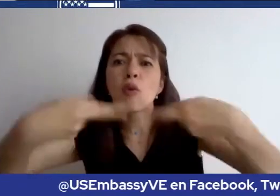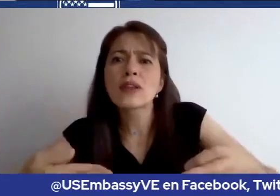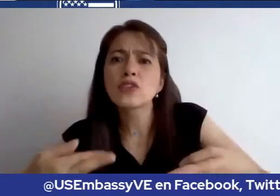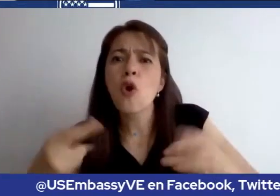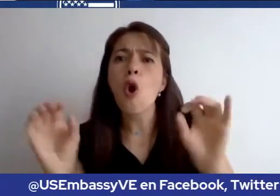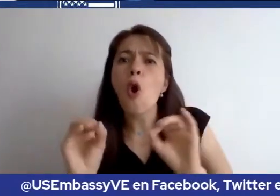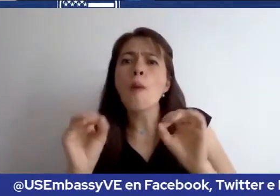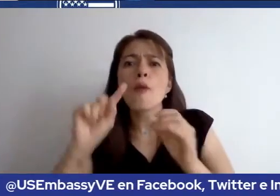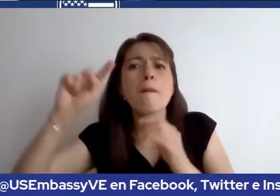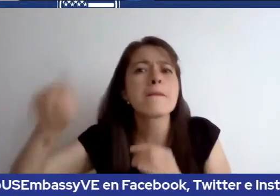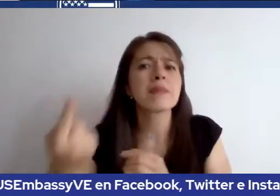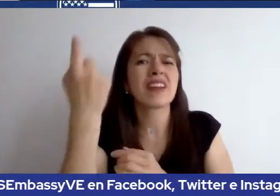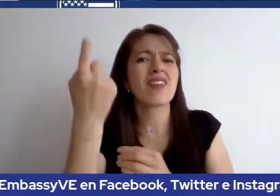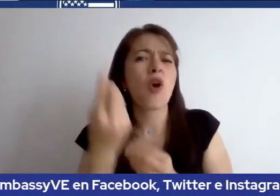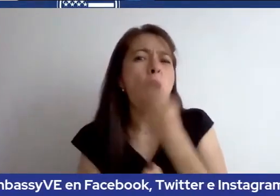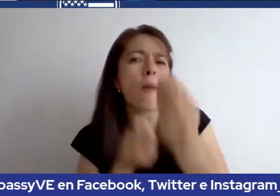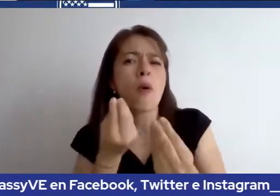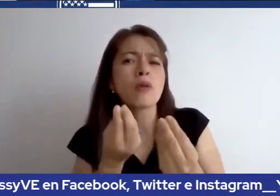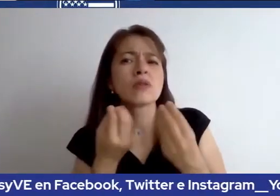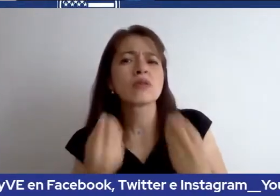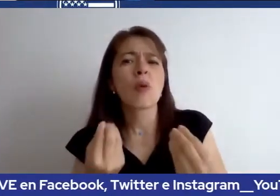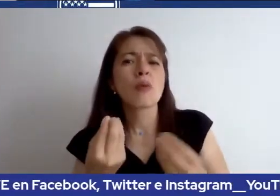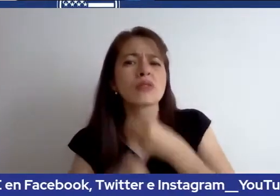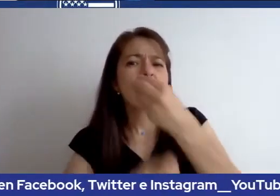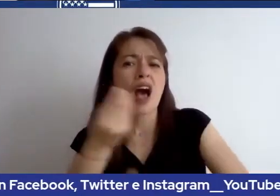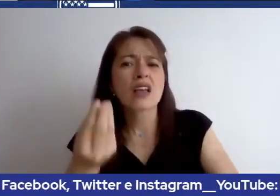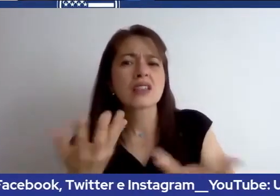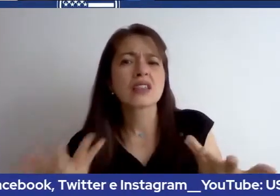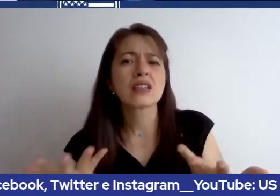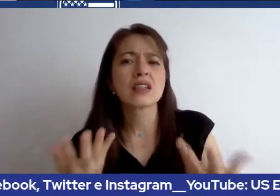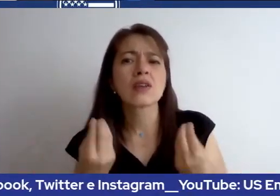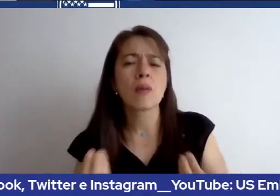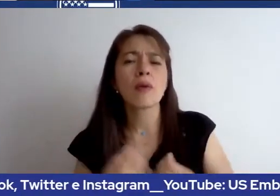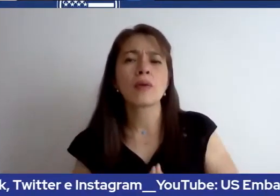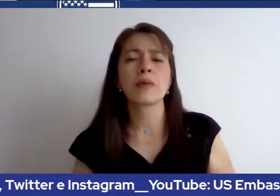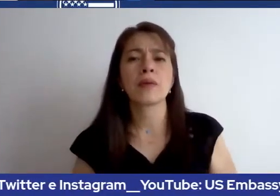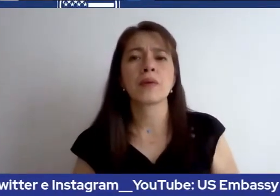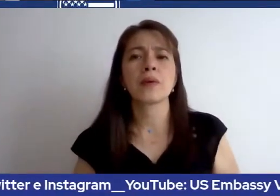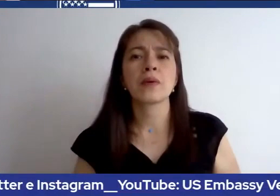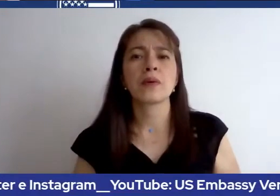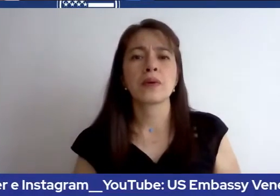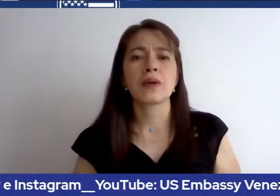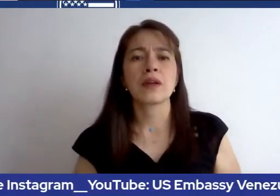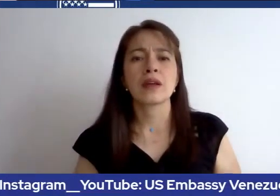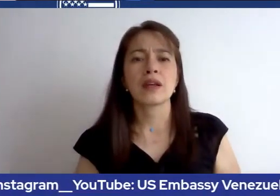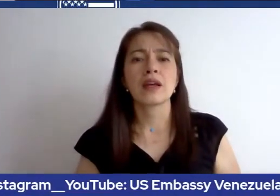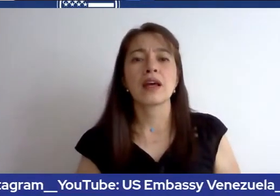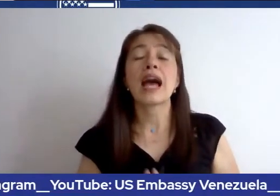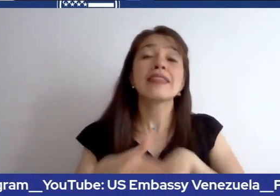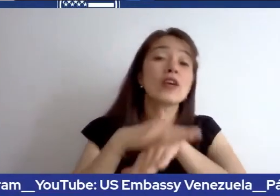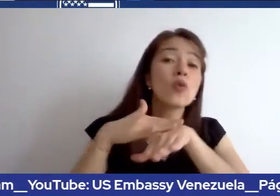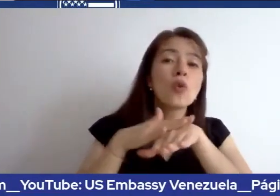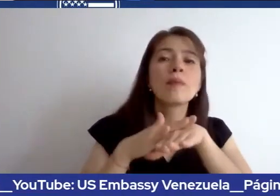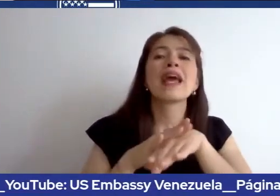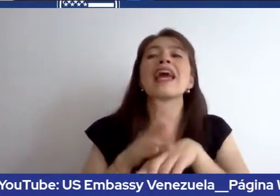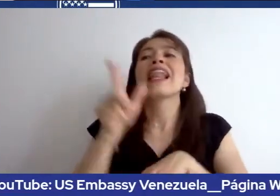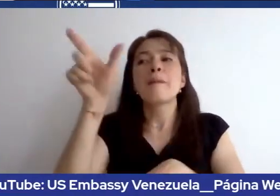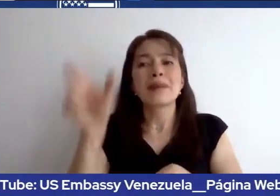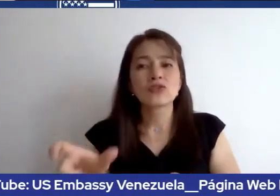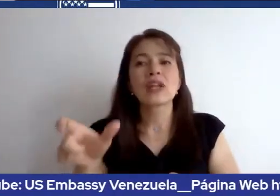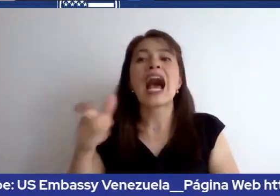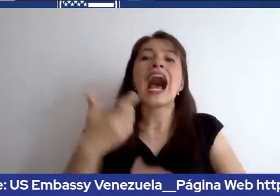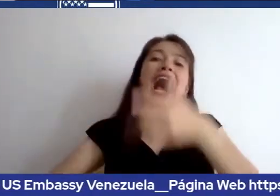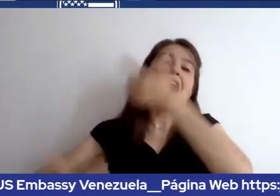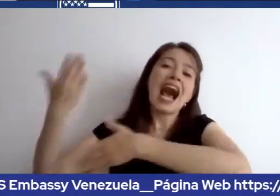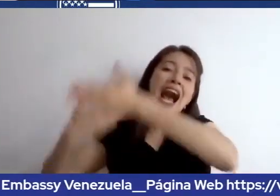una visa americana que tuvo visa americana hace